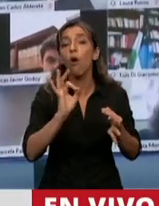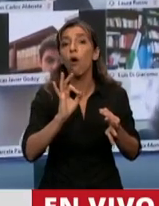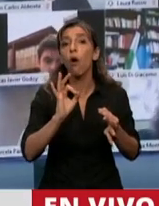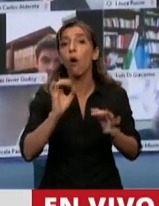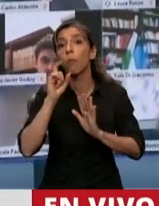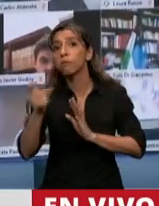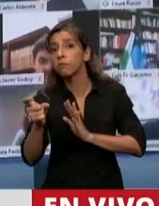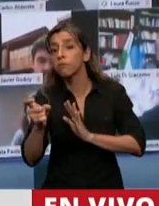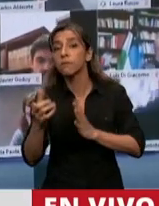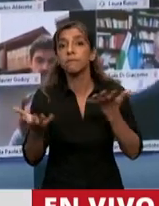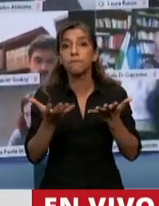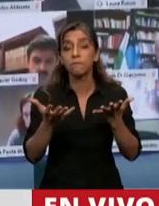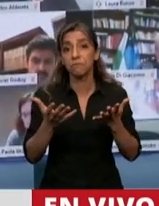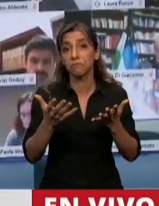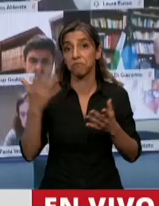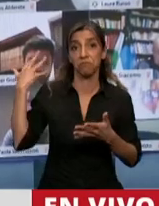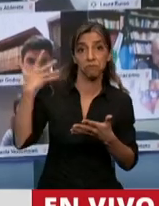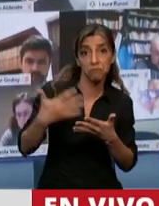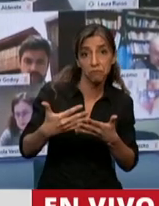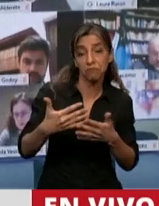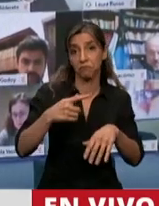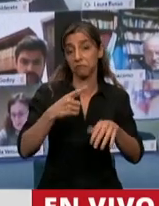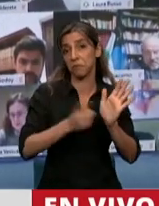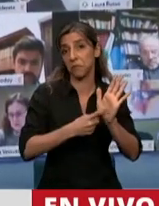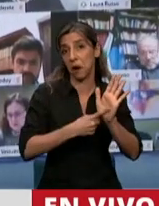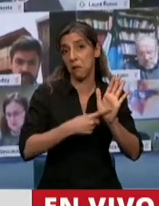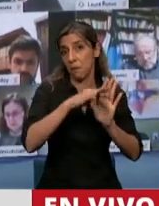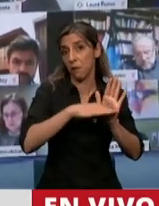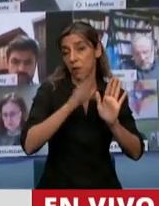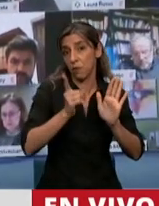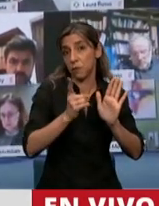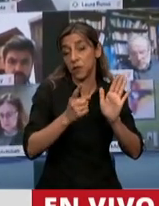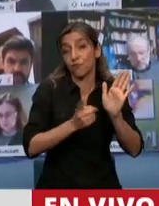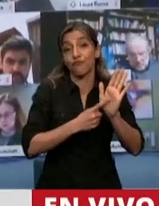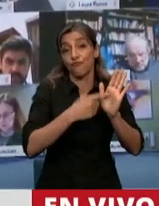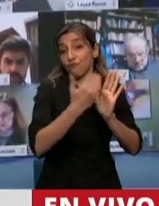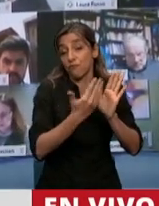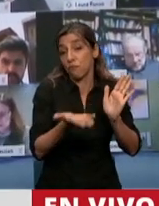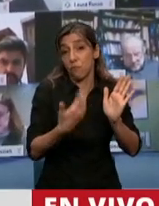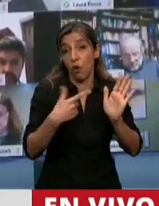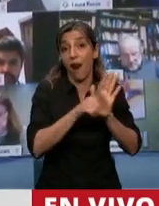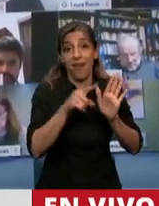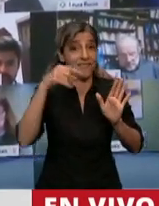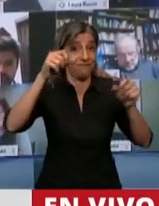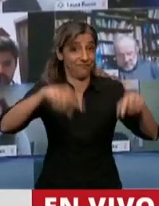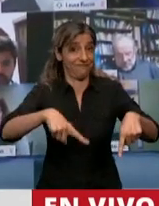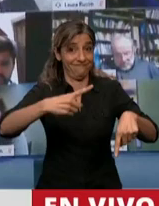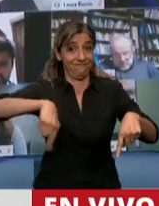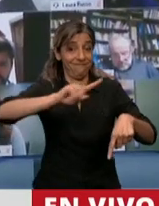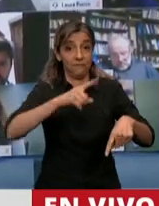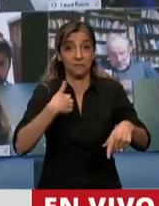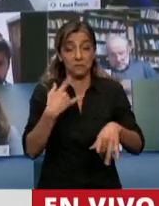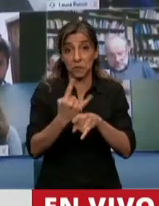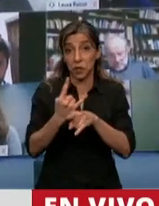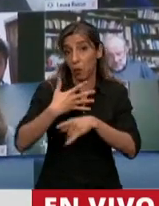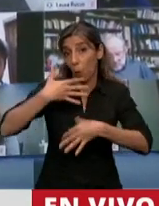típicamente con las reglas que surgen del reglamento, que es la ley que nos rige, de